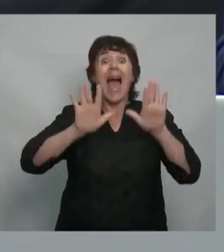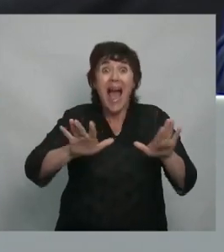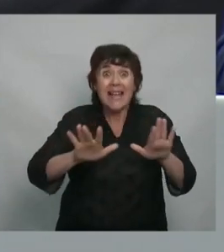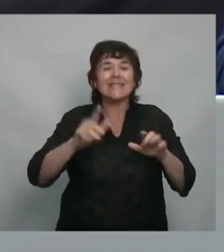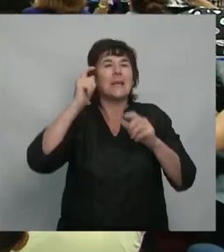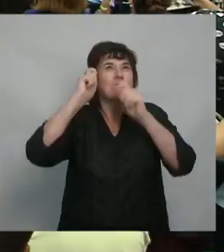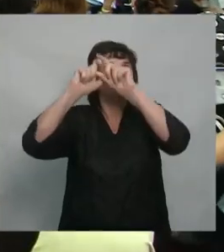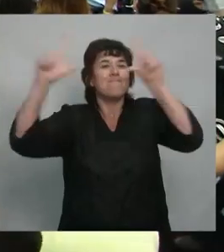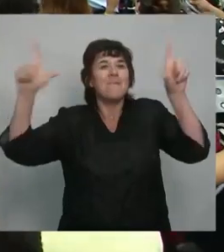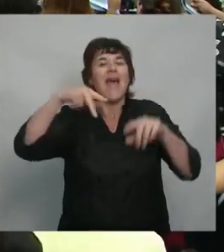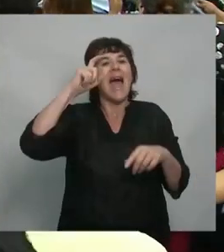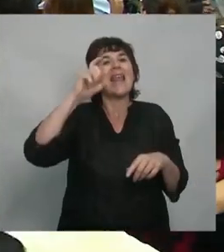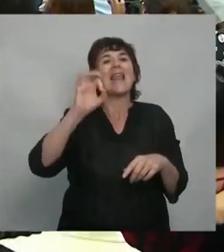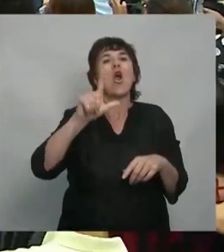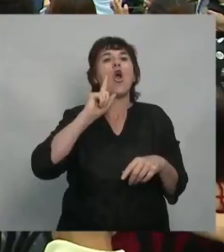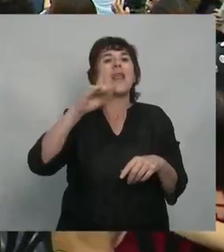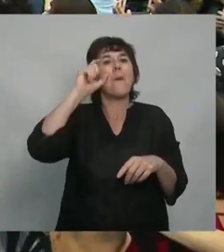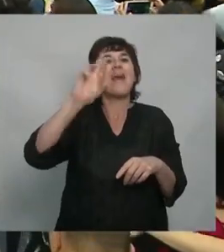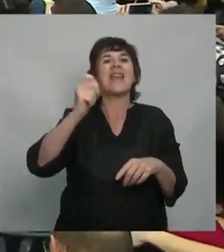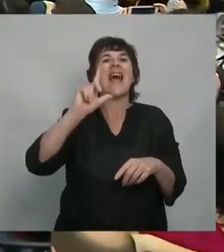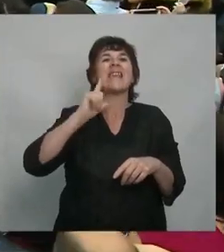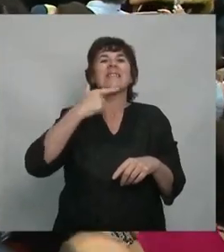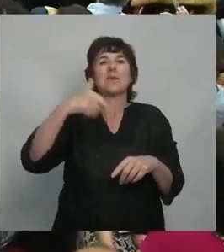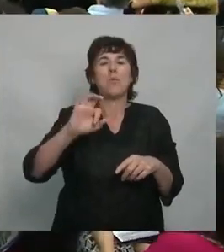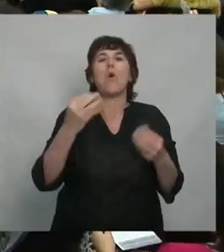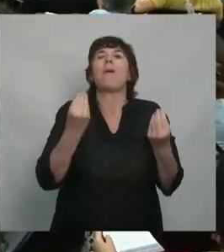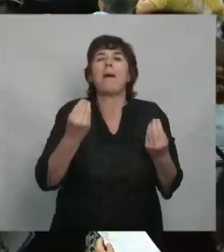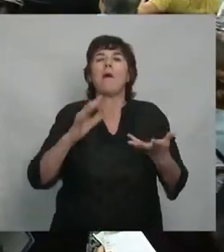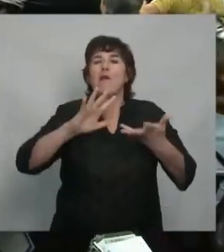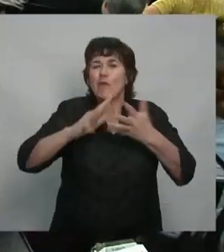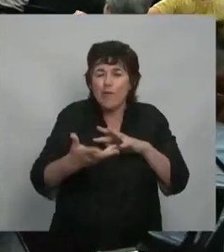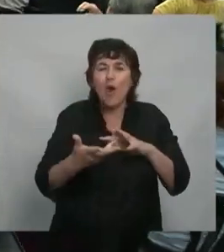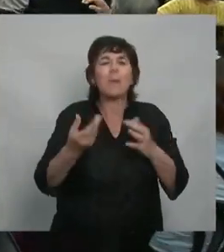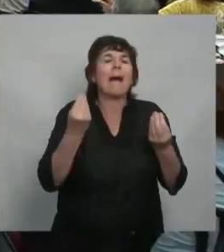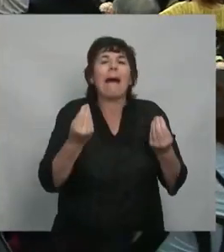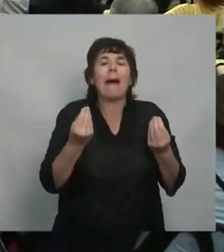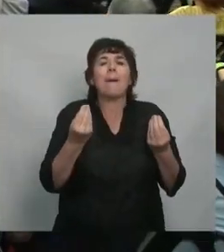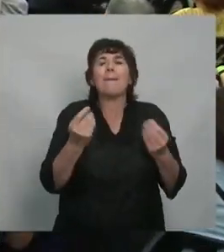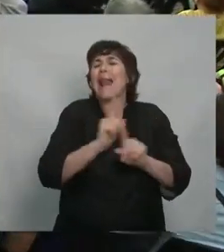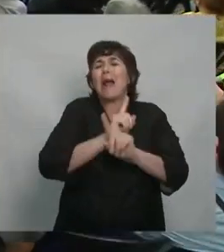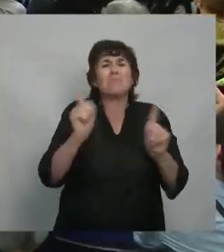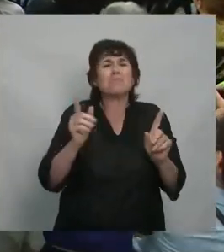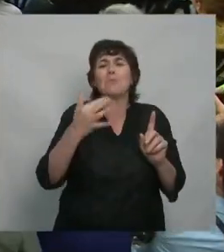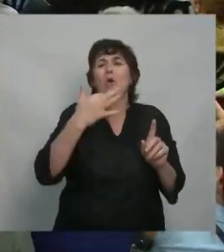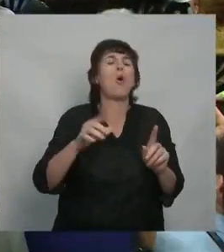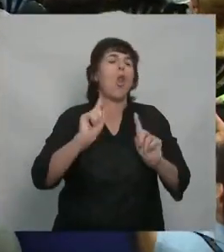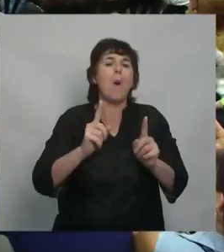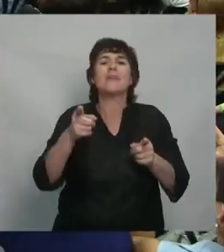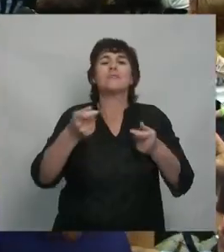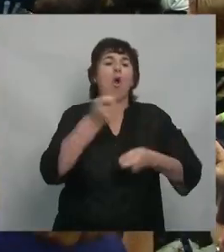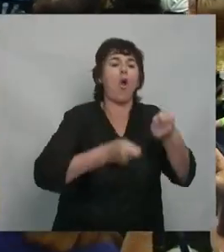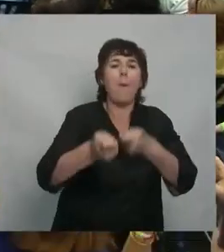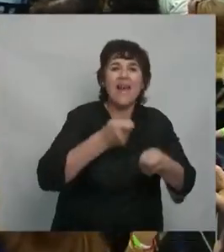para romper algo que es fundamental, el comprender, y pasó lo mismo, ni qué hablar con comerciantes,